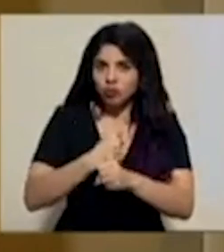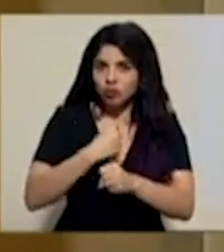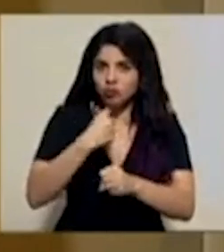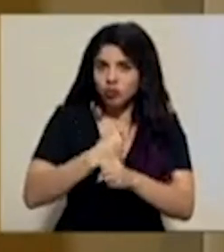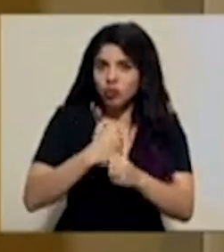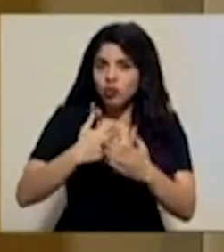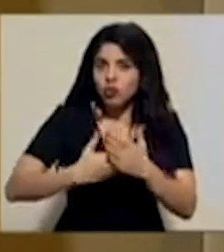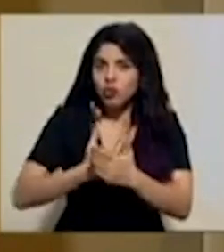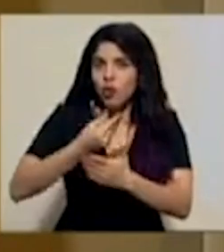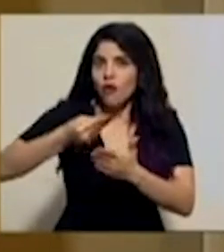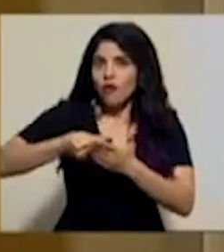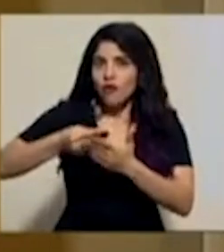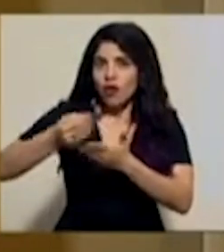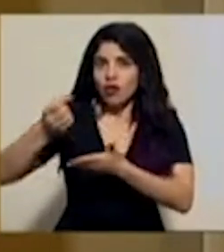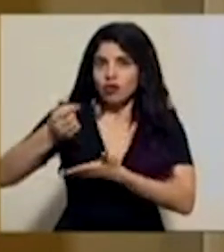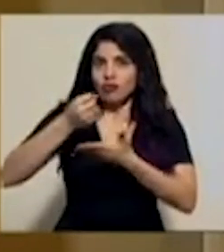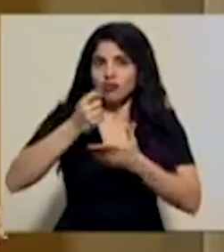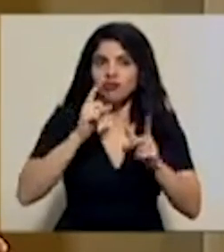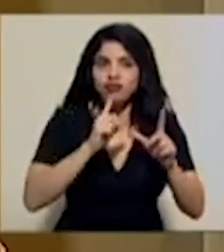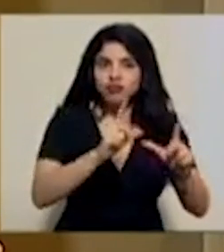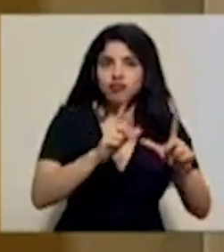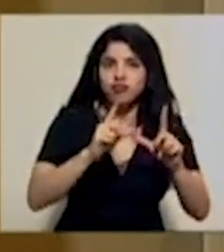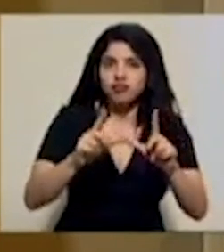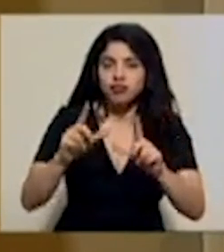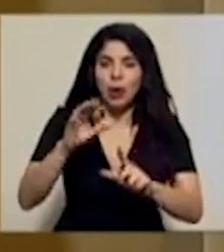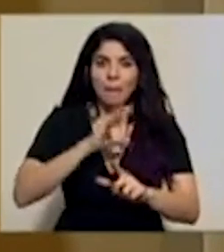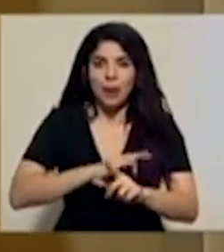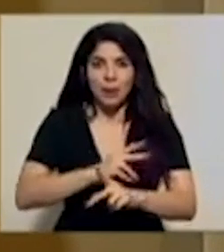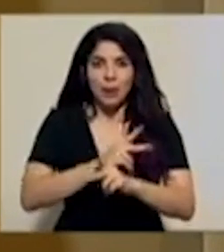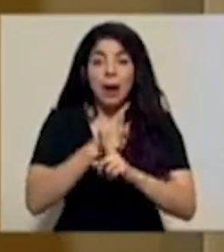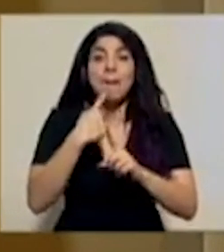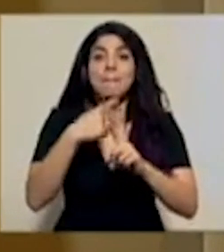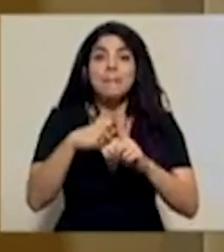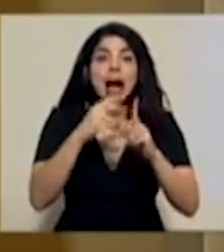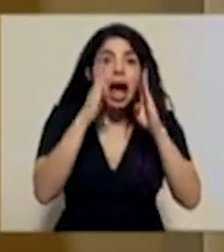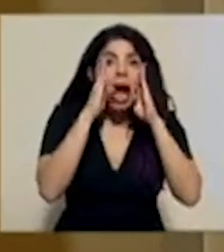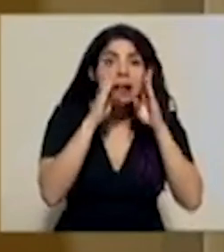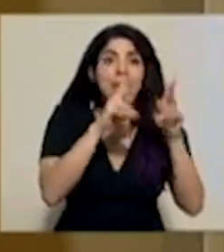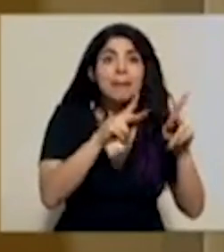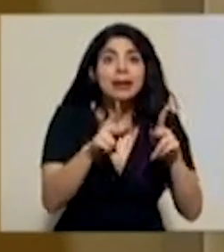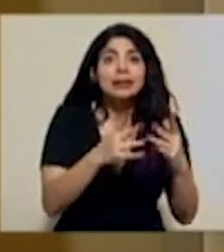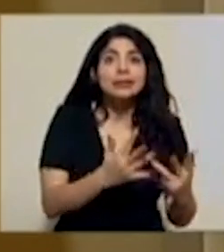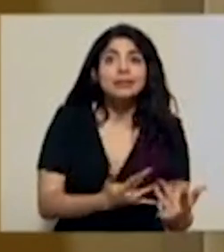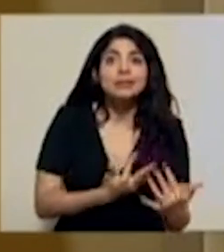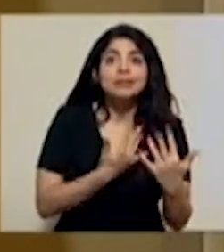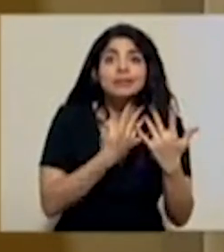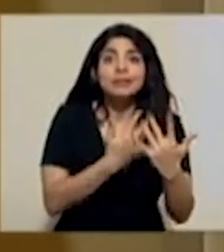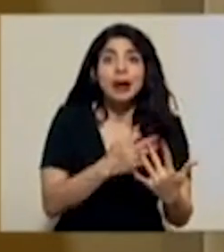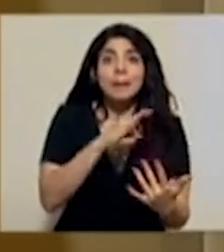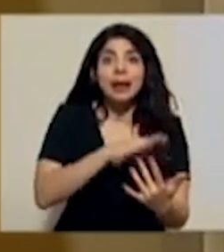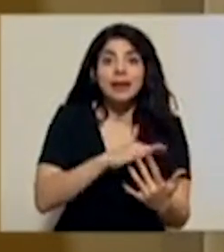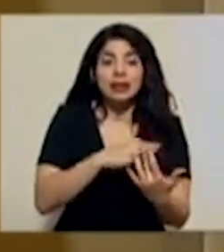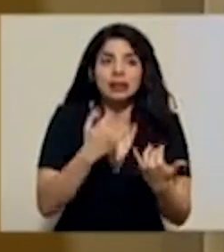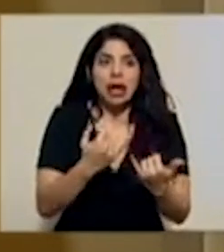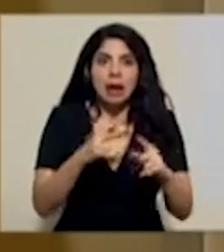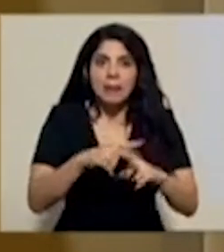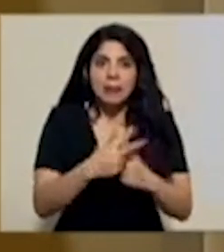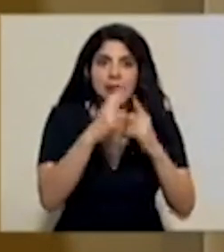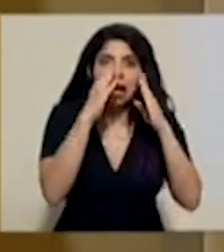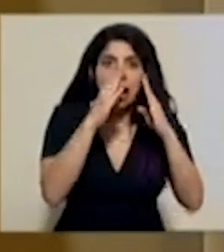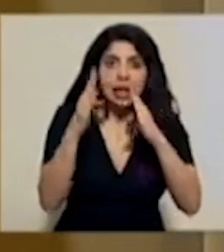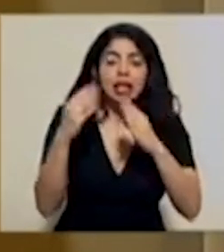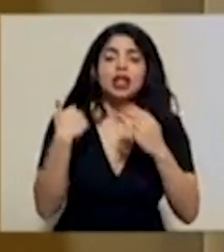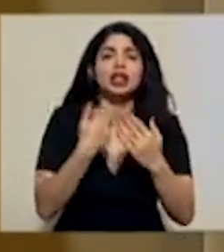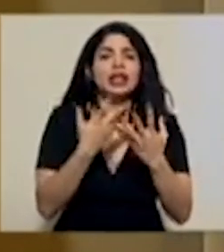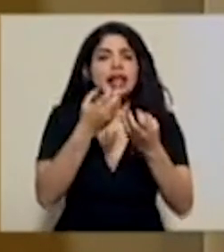los nuevos recursos del Bono Proteger y en la atención de aquellas personas que estaban a la espera de dicho beneficio, queremos informarles